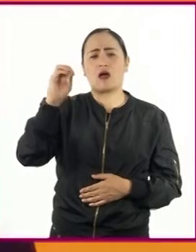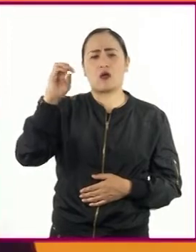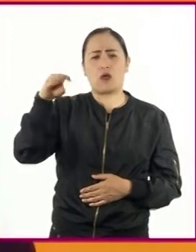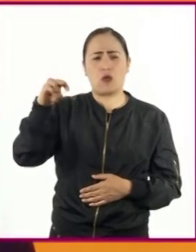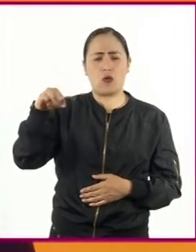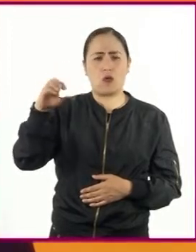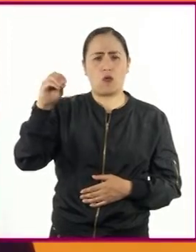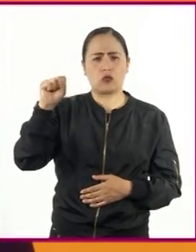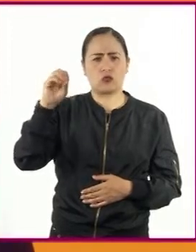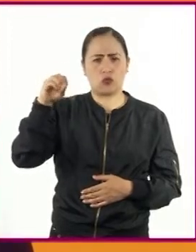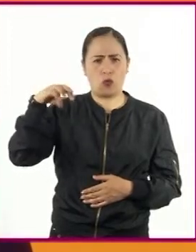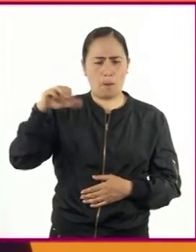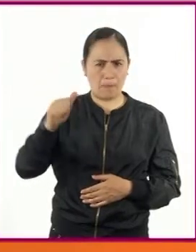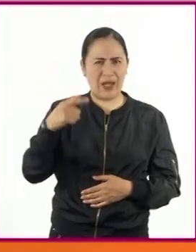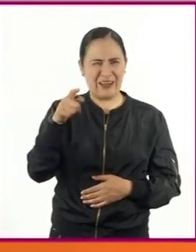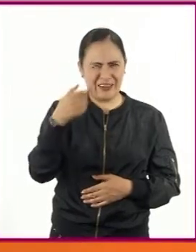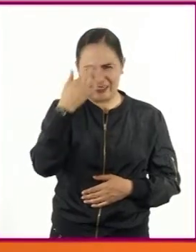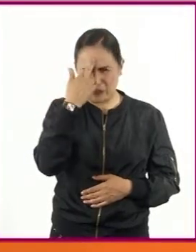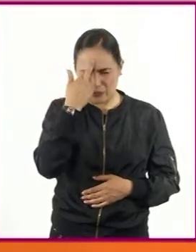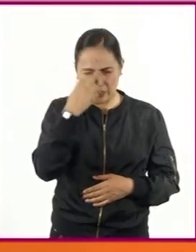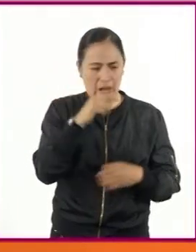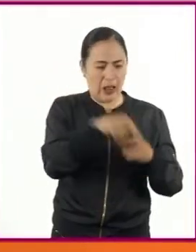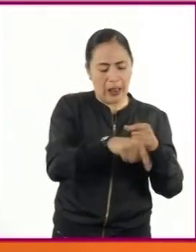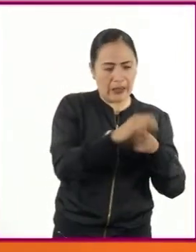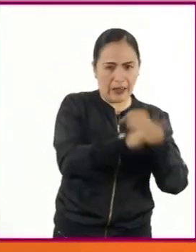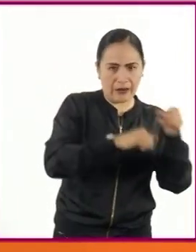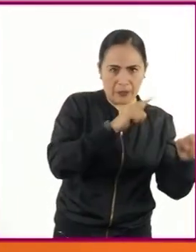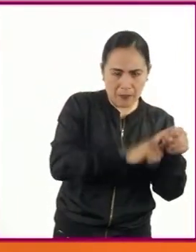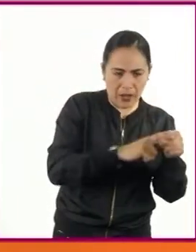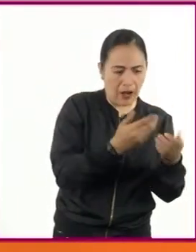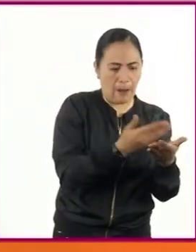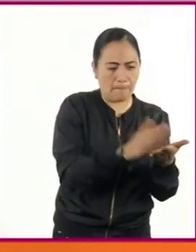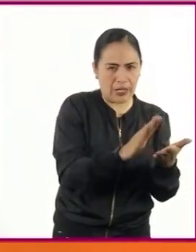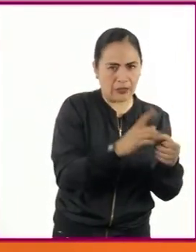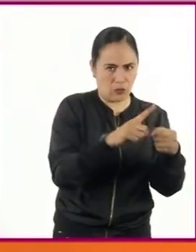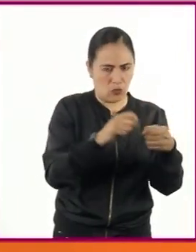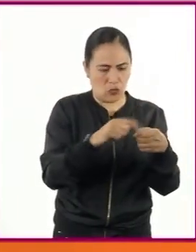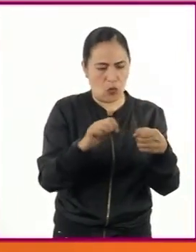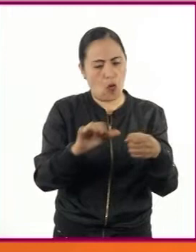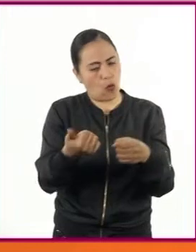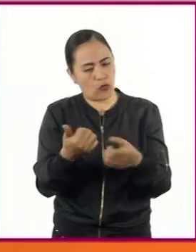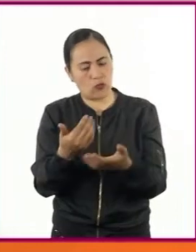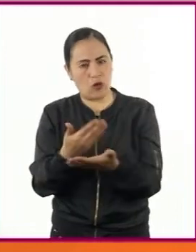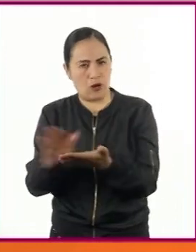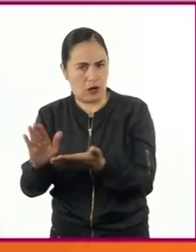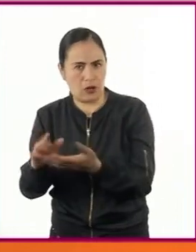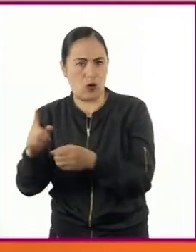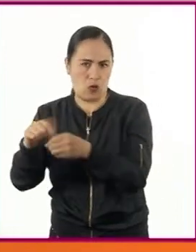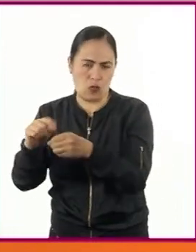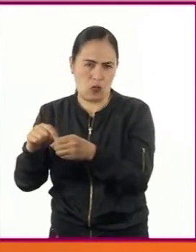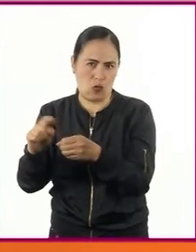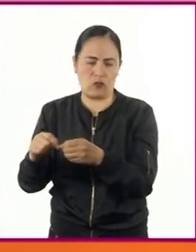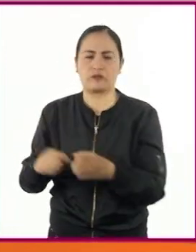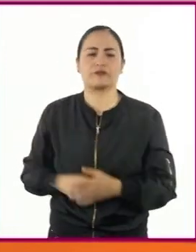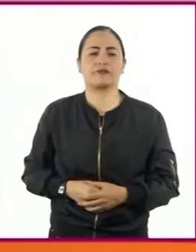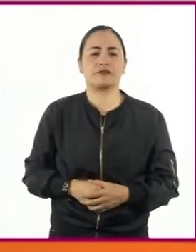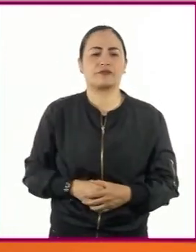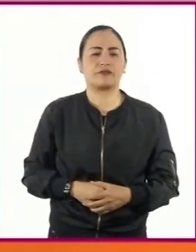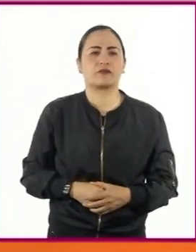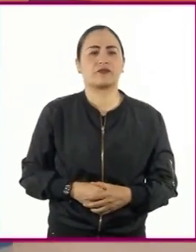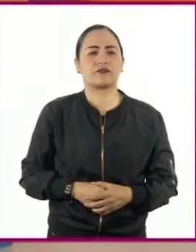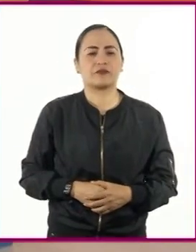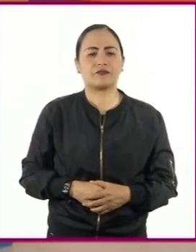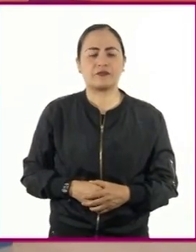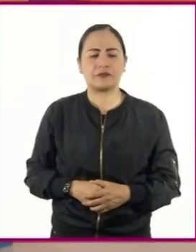debe de ir con un color diferente y cada cromosoma de dos tonalidades, del mismo color por lo